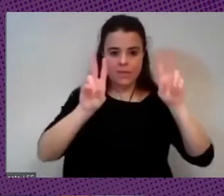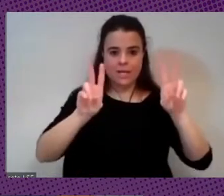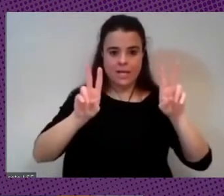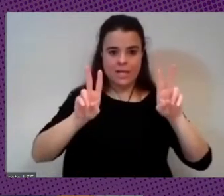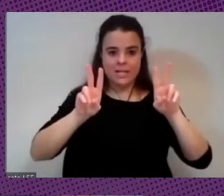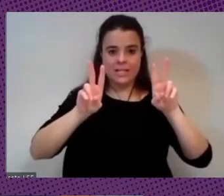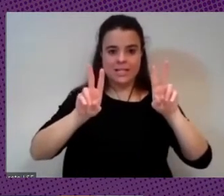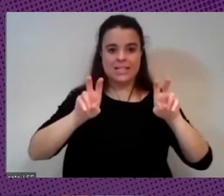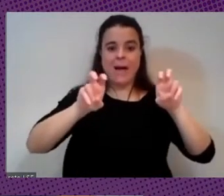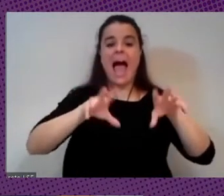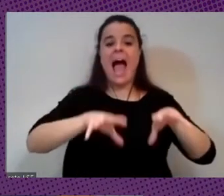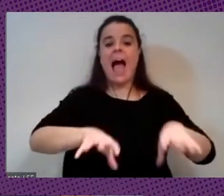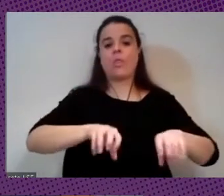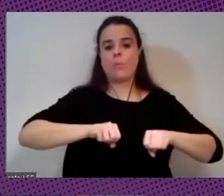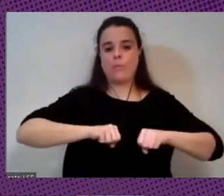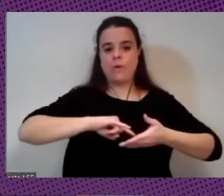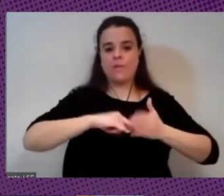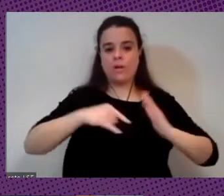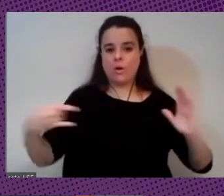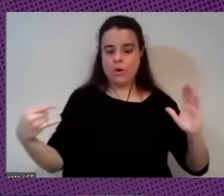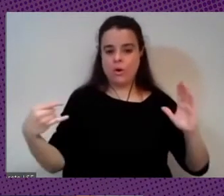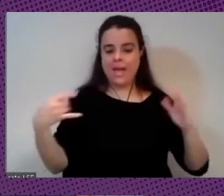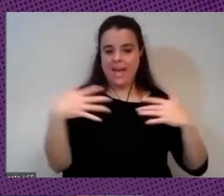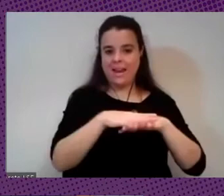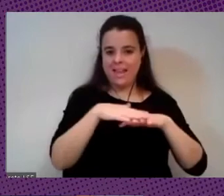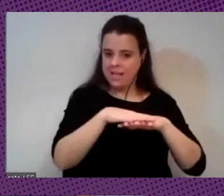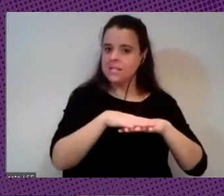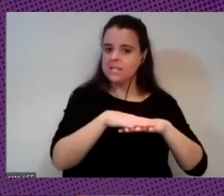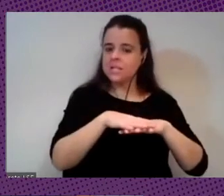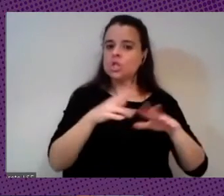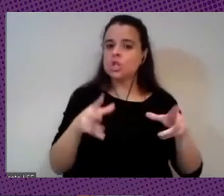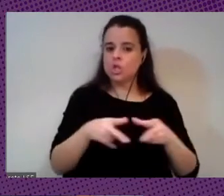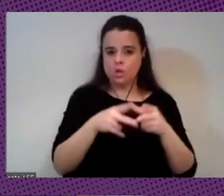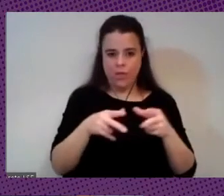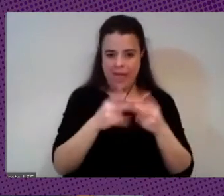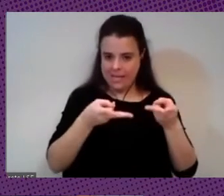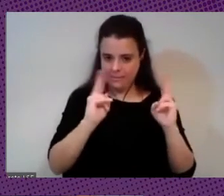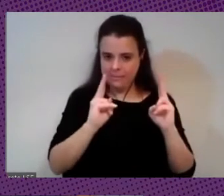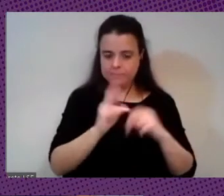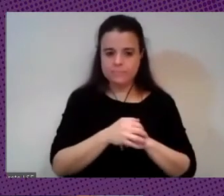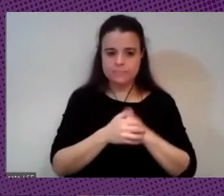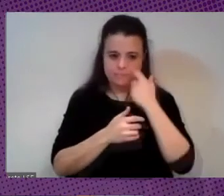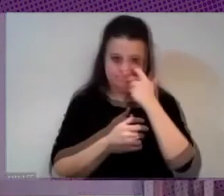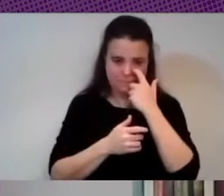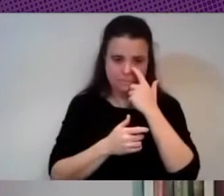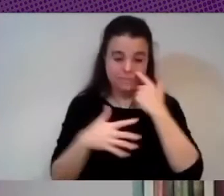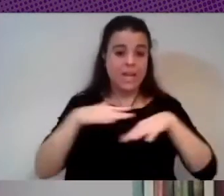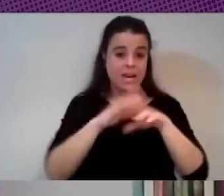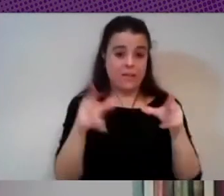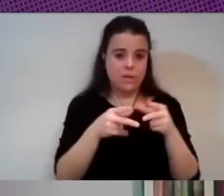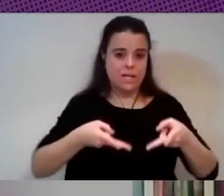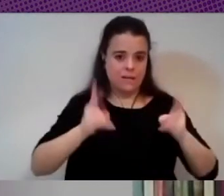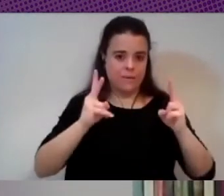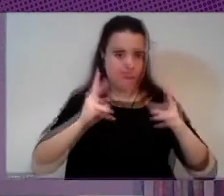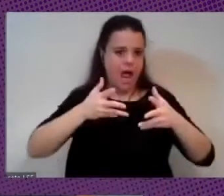tecnologías libres es con las redes sociales y las redes sociales libres si bien es un universo amplísimo mucho más